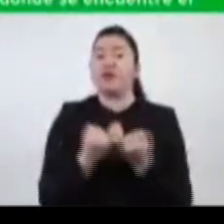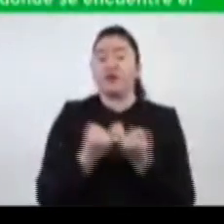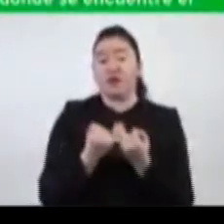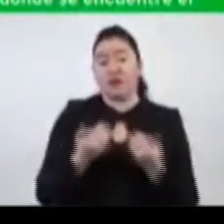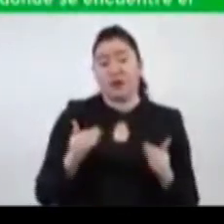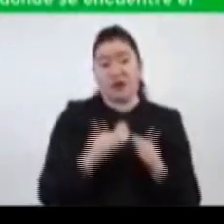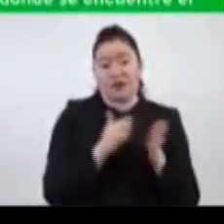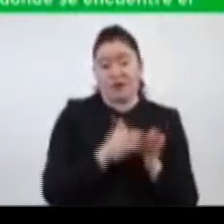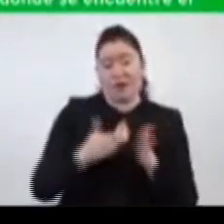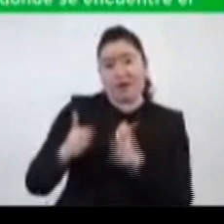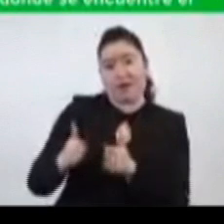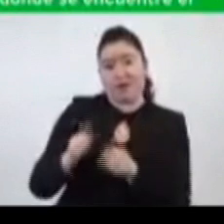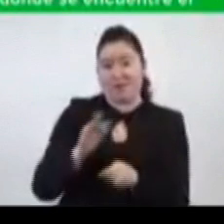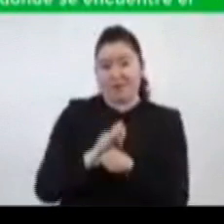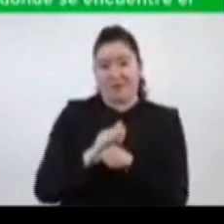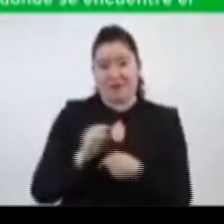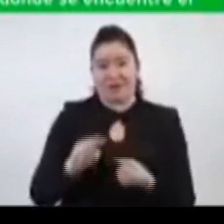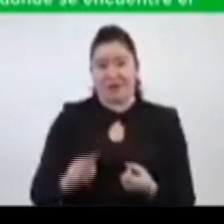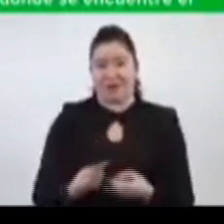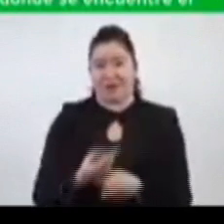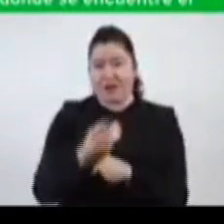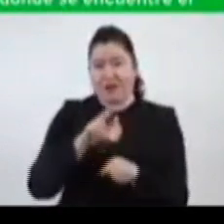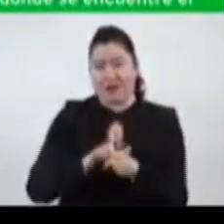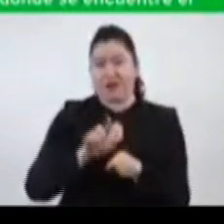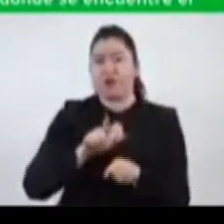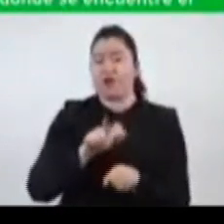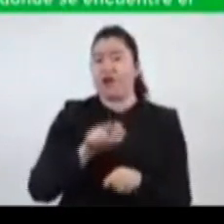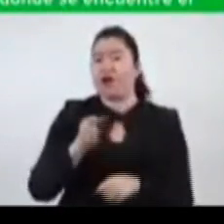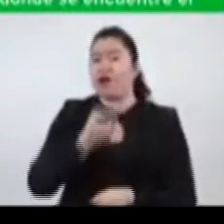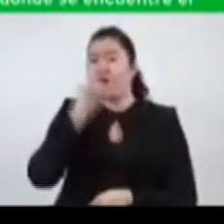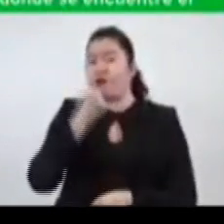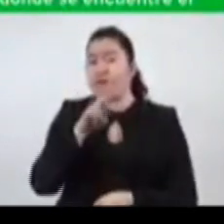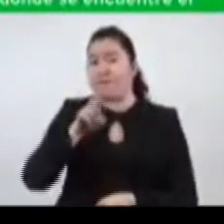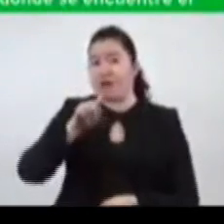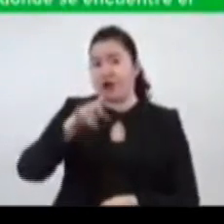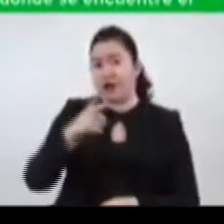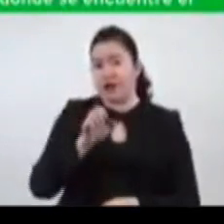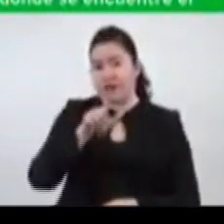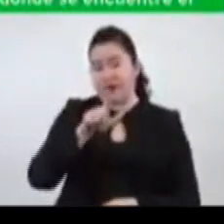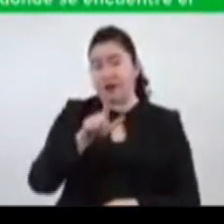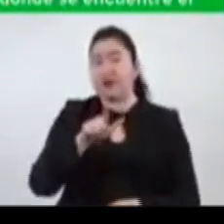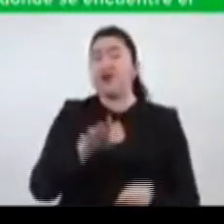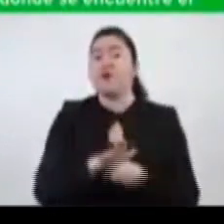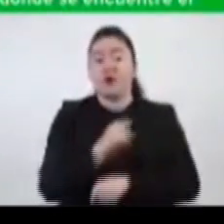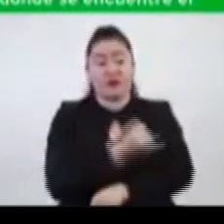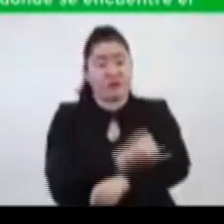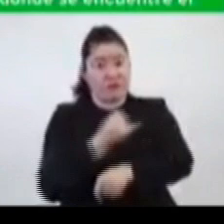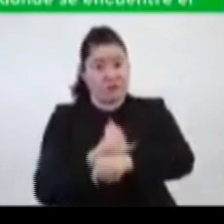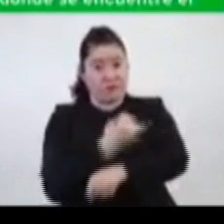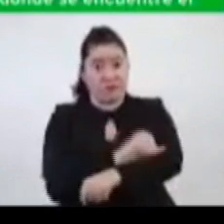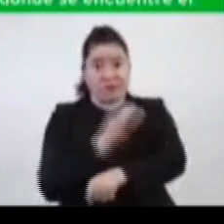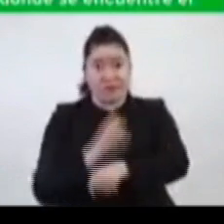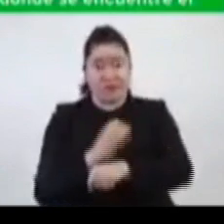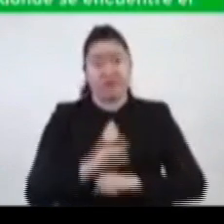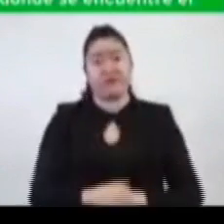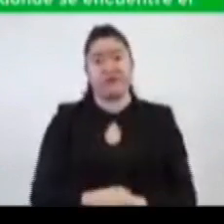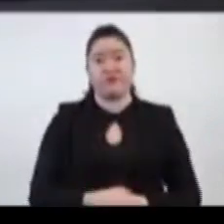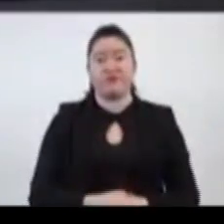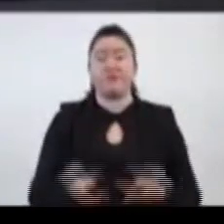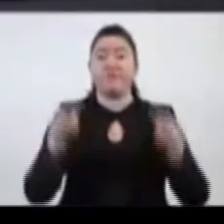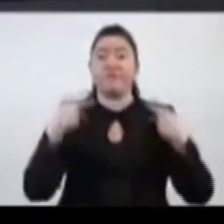Habitacional El Vergel, de la Secretaría de la Defensa Nacional, para quien su escuela está en Iztapalapa o en Iztacalco.